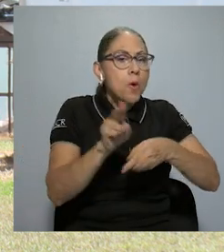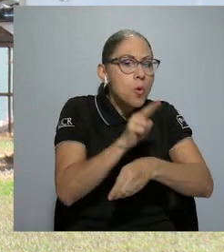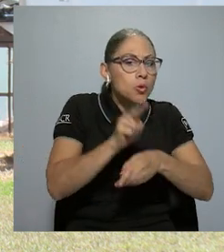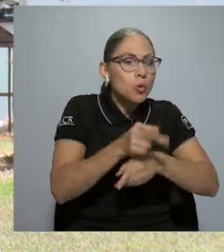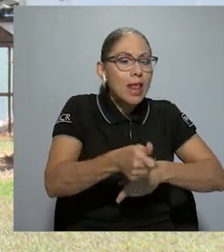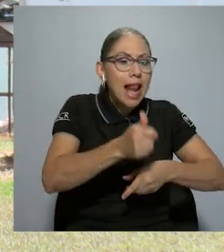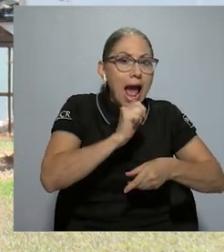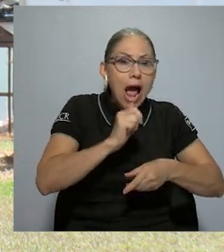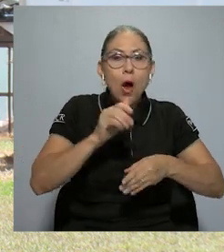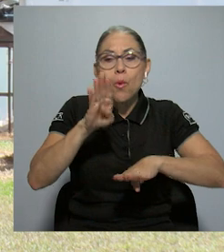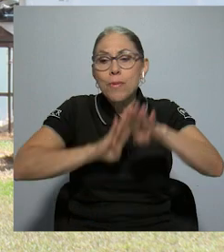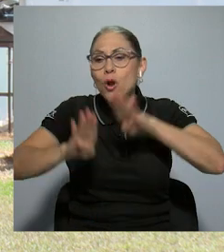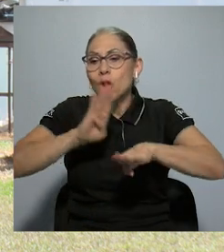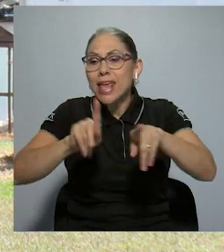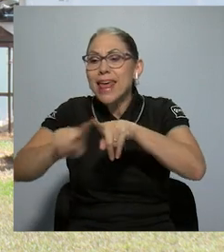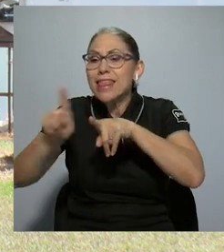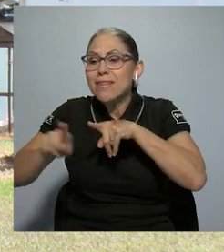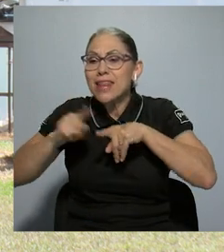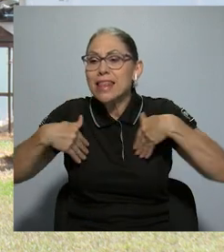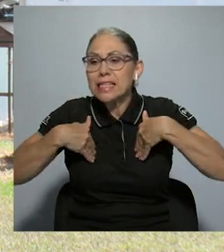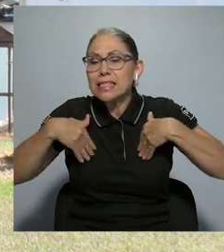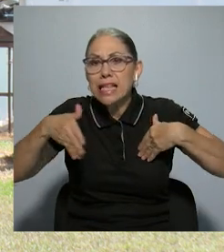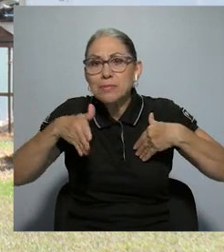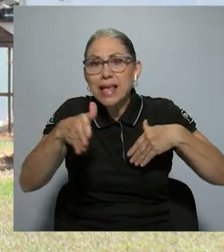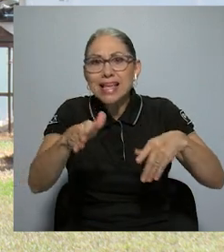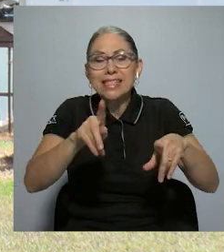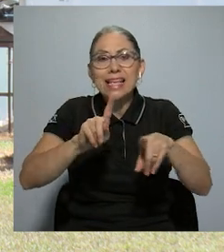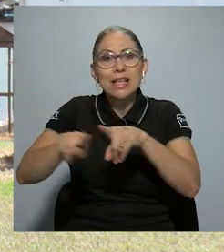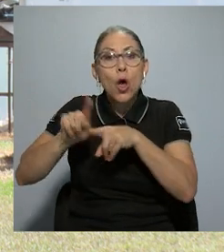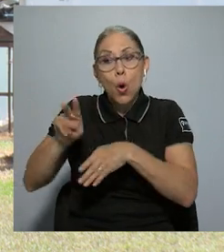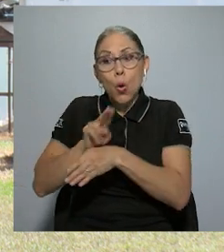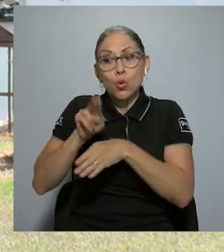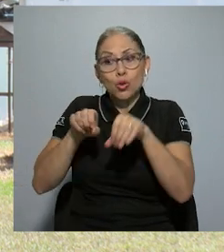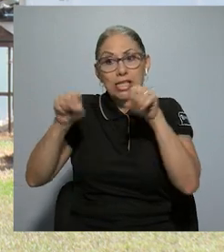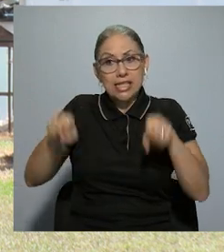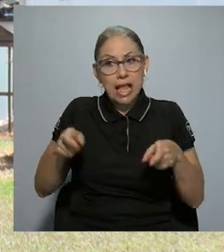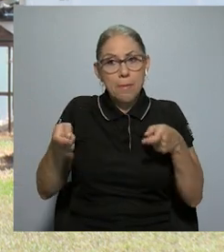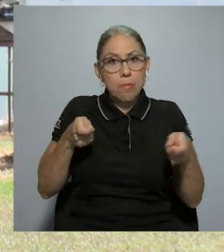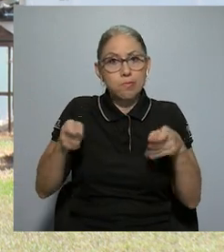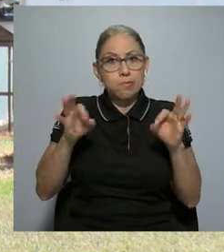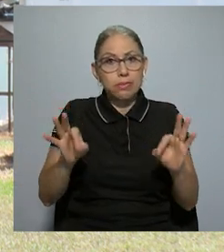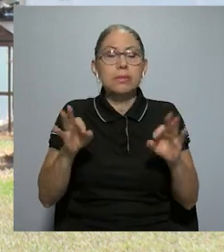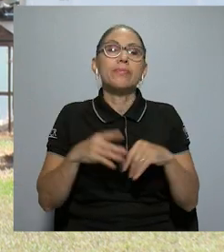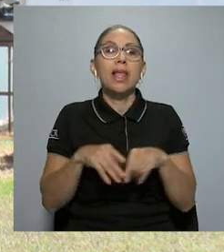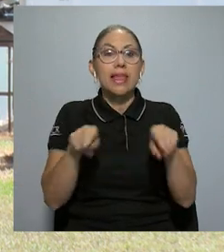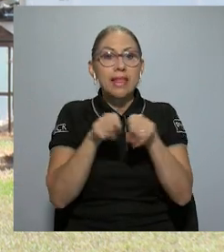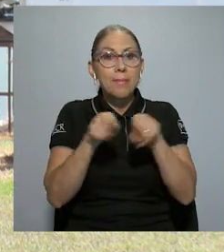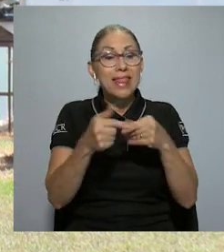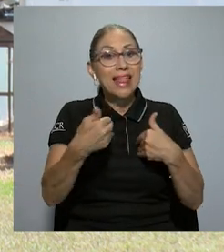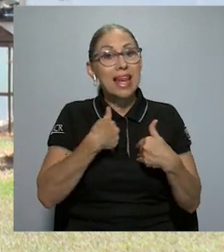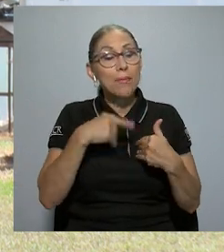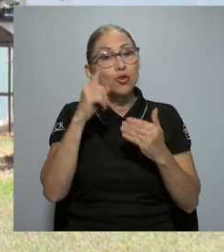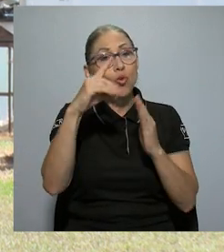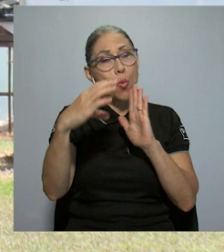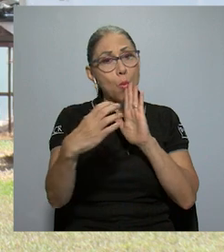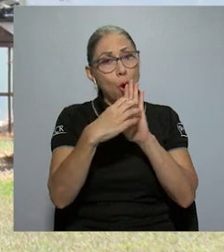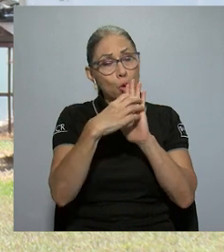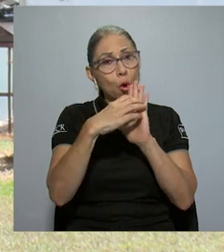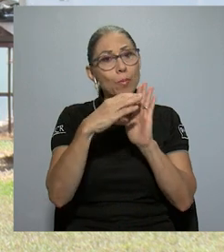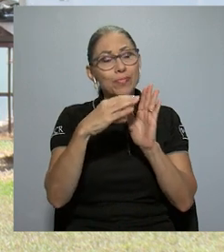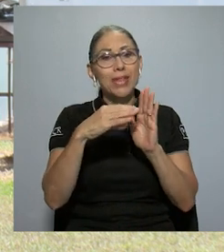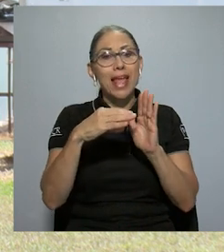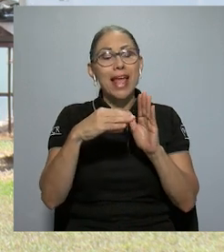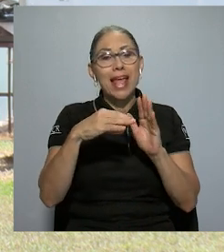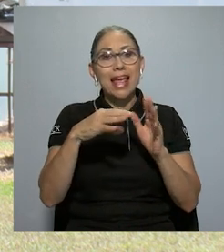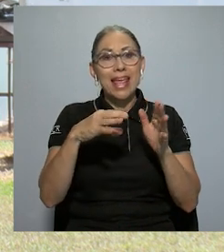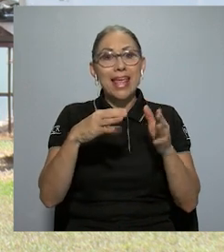calidad de agua, que es la parte de biología de las especies, que es la parte más de manejo de sistema como tal y luego también tenemos un módulo que